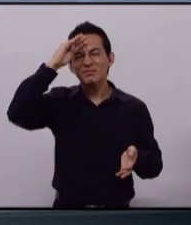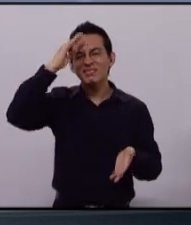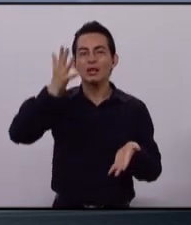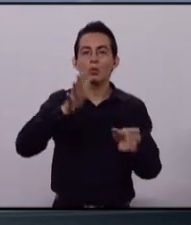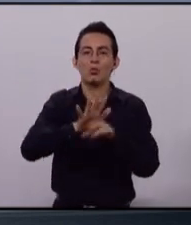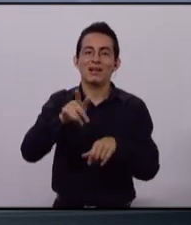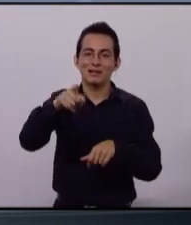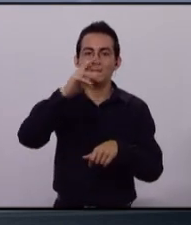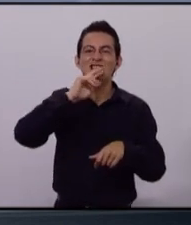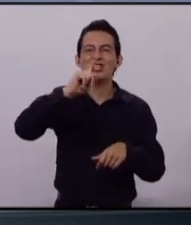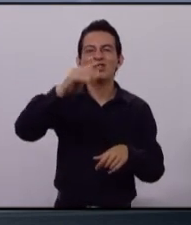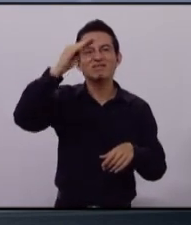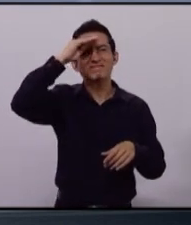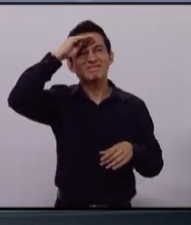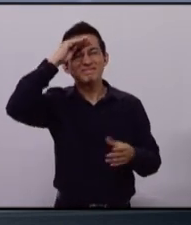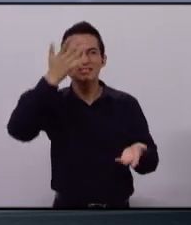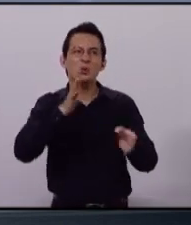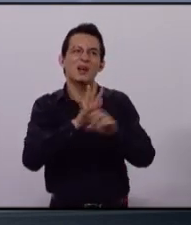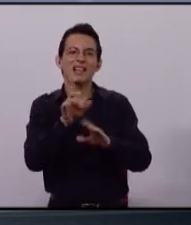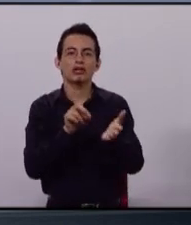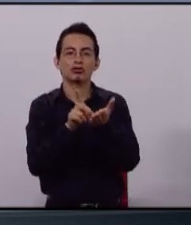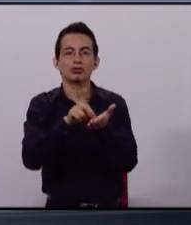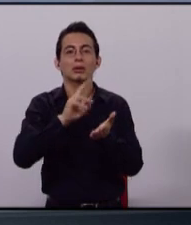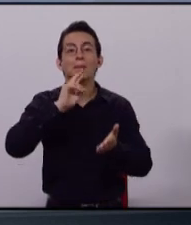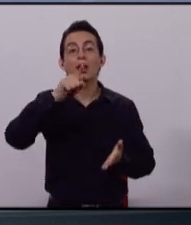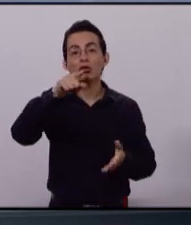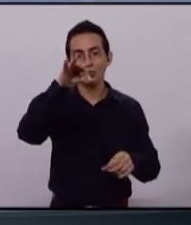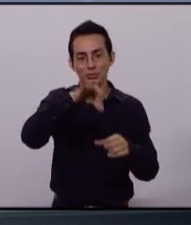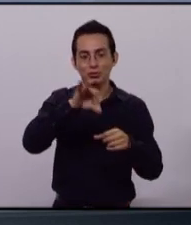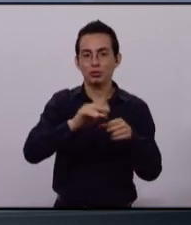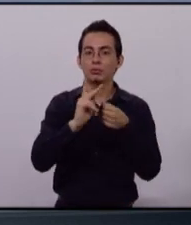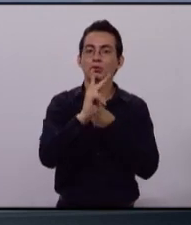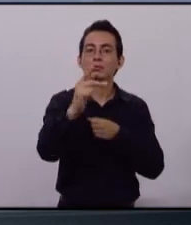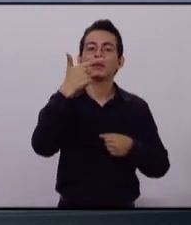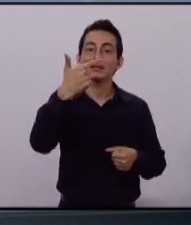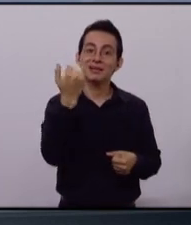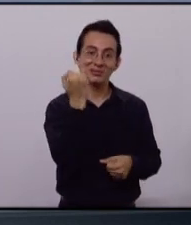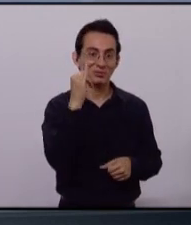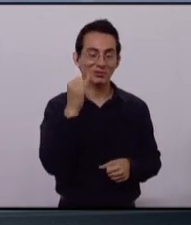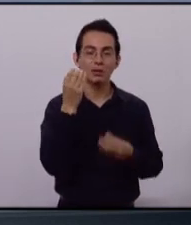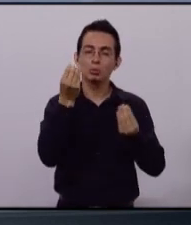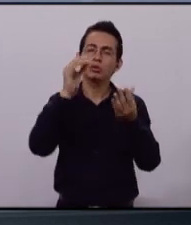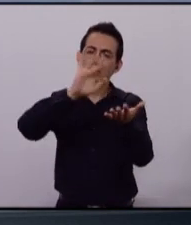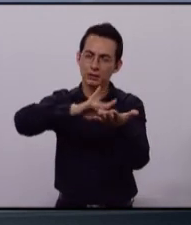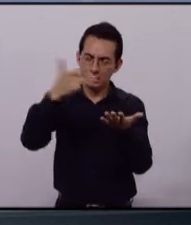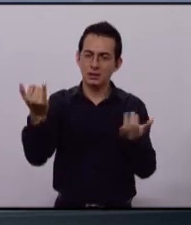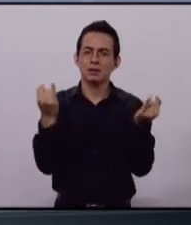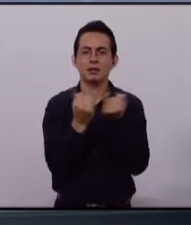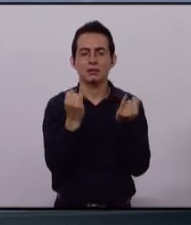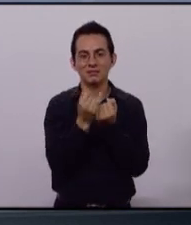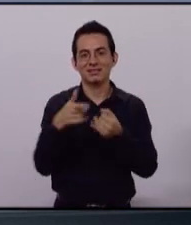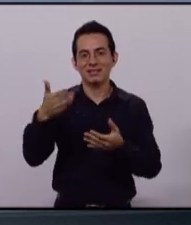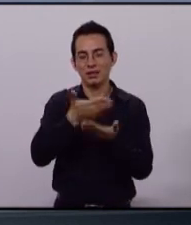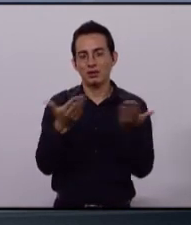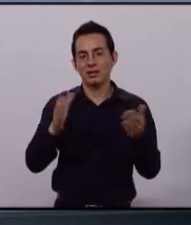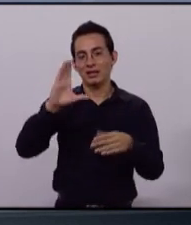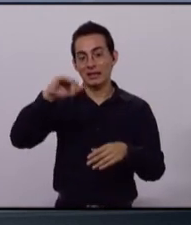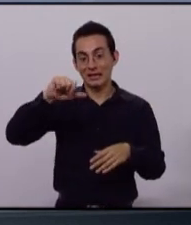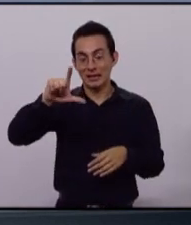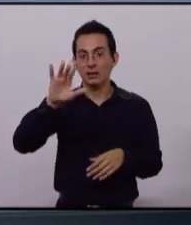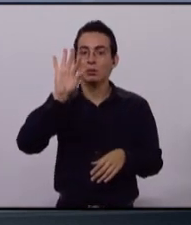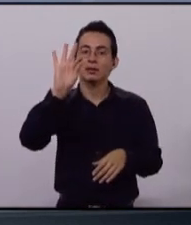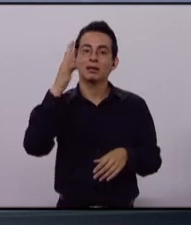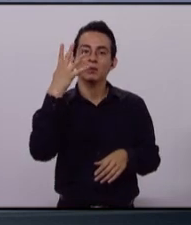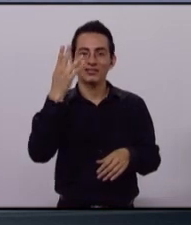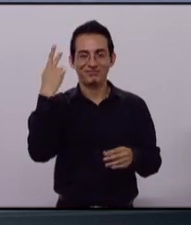mejores elementos para pensar y decidir su voto el próximo 7 de junio. Muchas gracias también a la producción de Canal 44